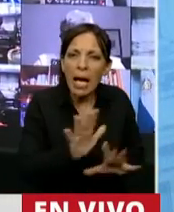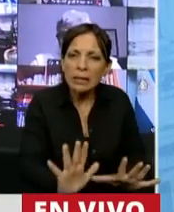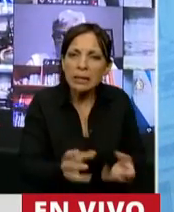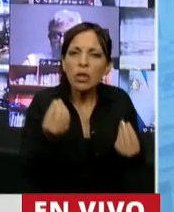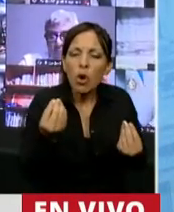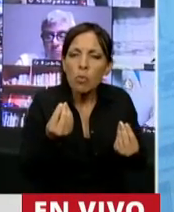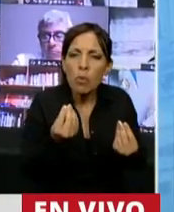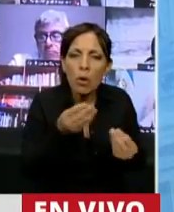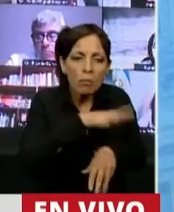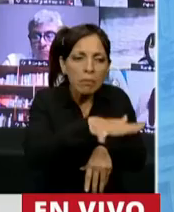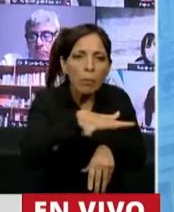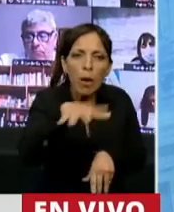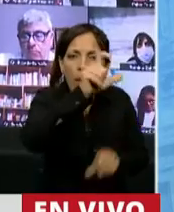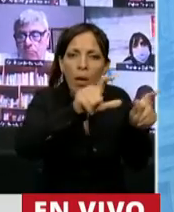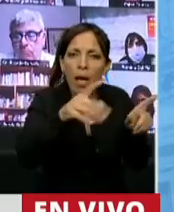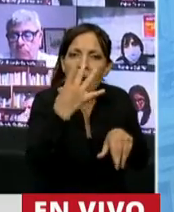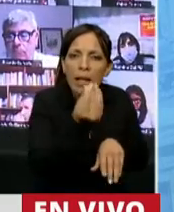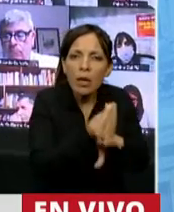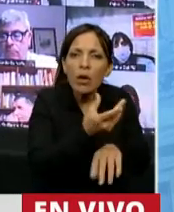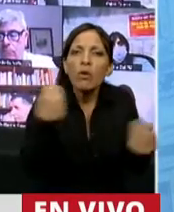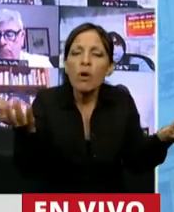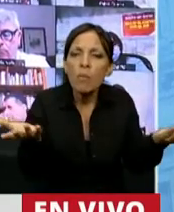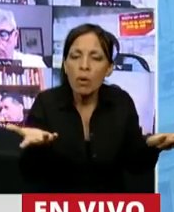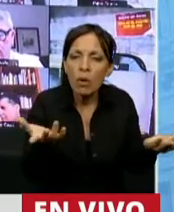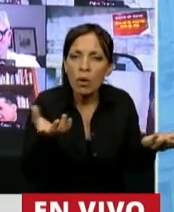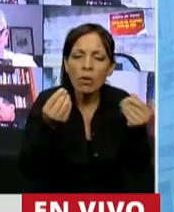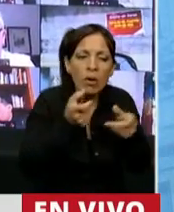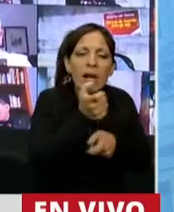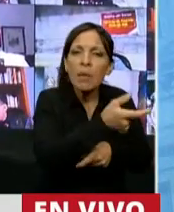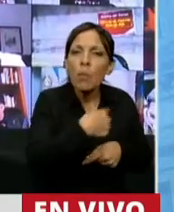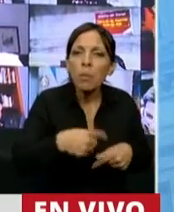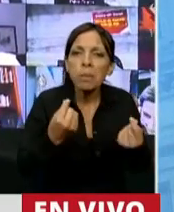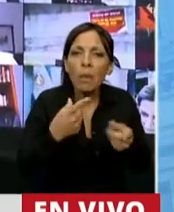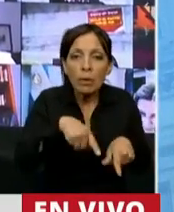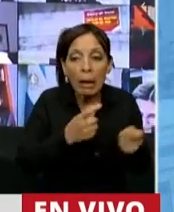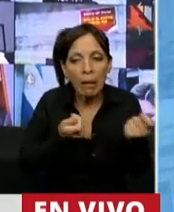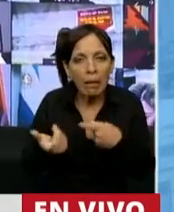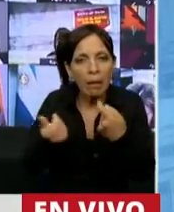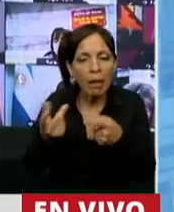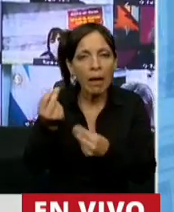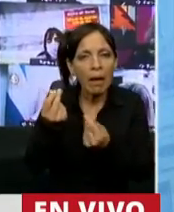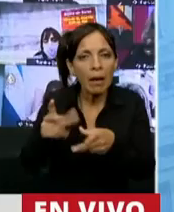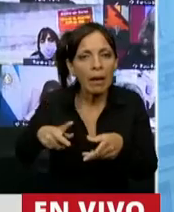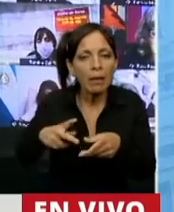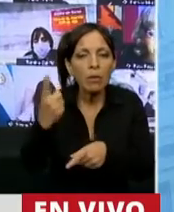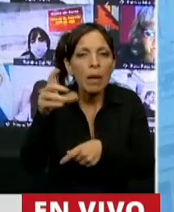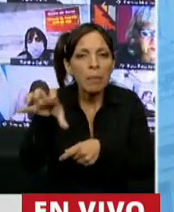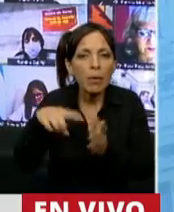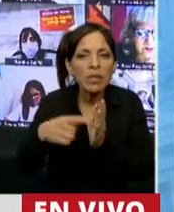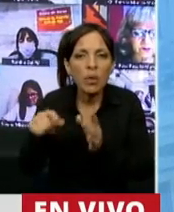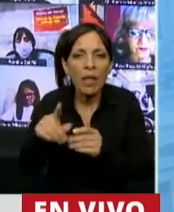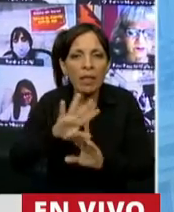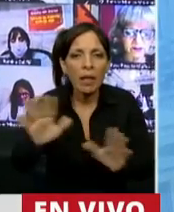gente de sus pueblos que los votaron, que están defendiendo que se siga concentrando la riqueza en una sola provincia, en una sola ciudad?